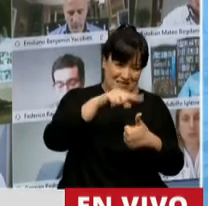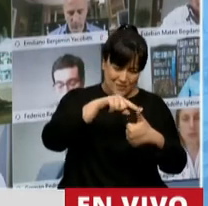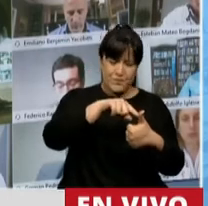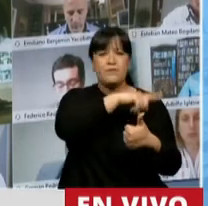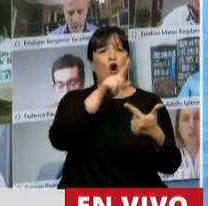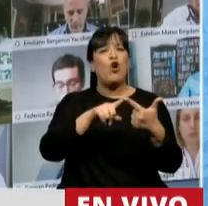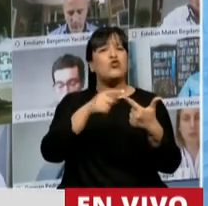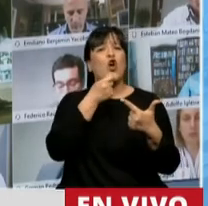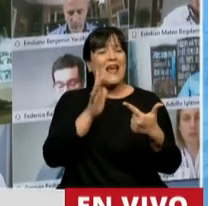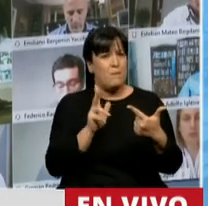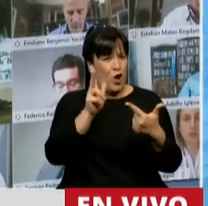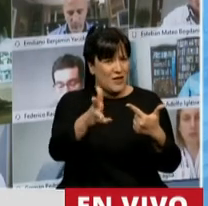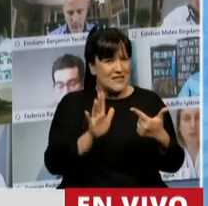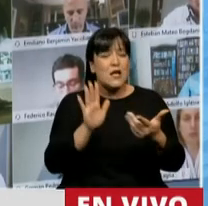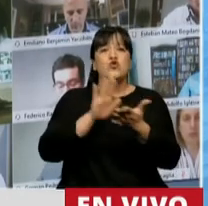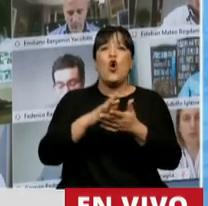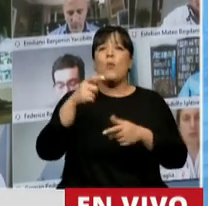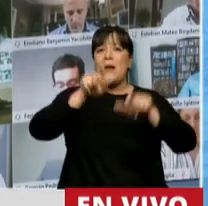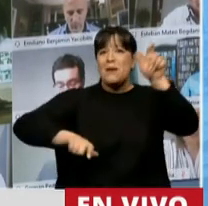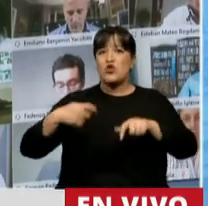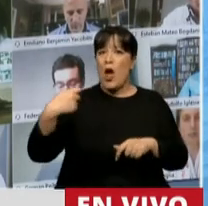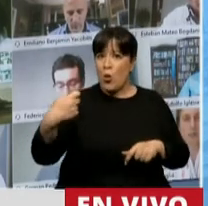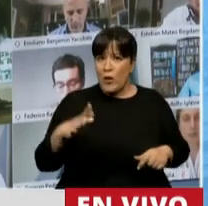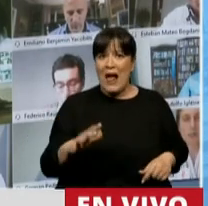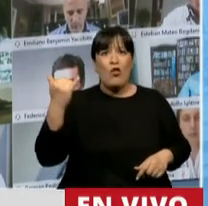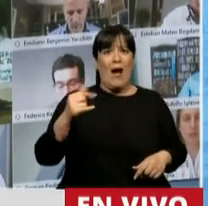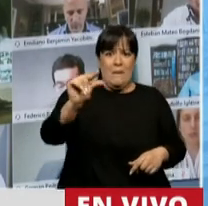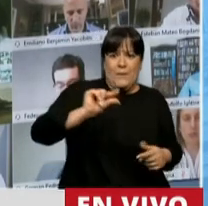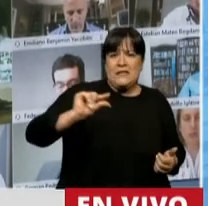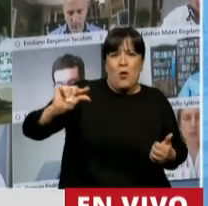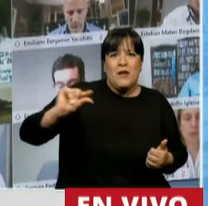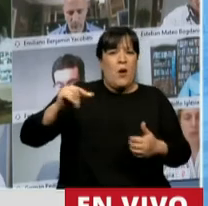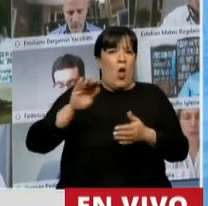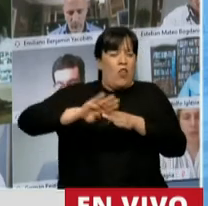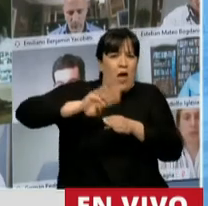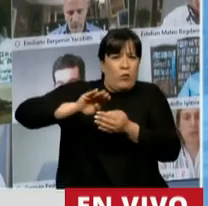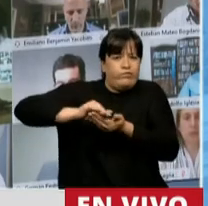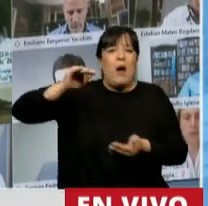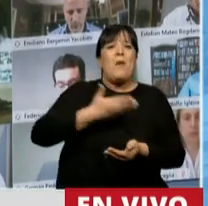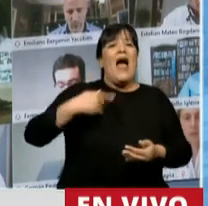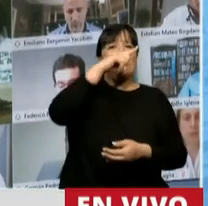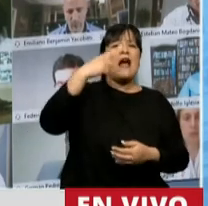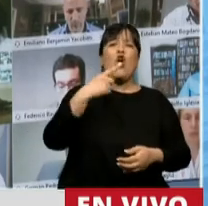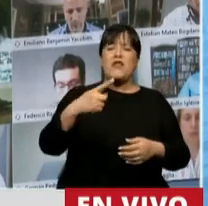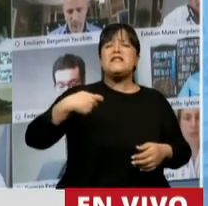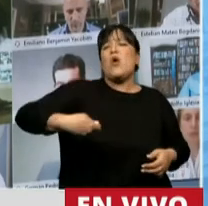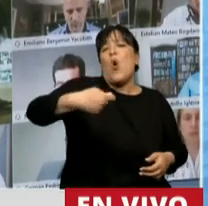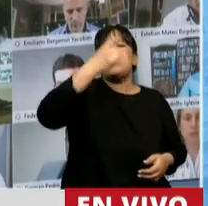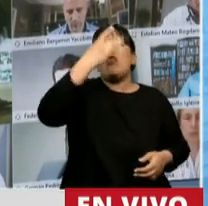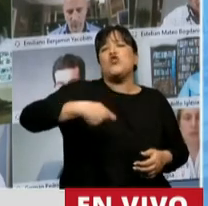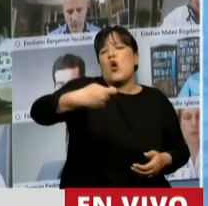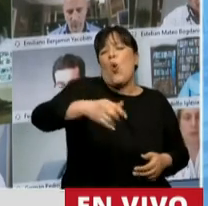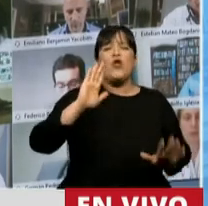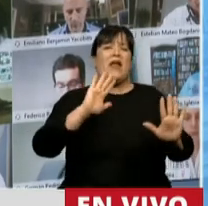es los jubilados que se endeudan porque el Estado le dice que vaya y compre con cuotas de 12 cuotas,